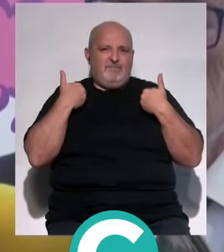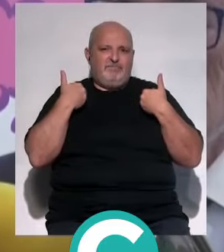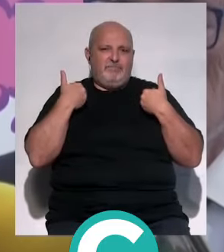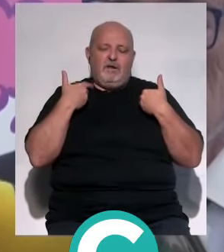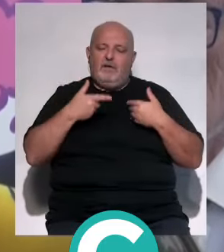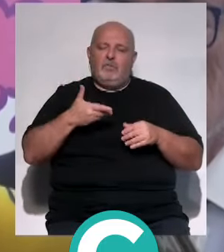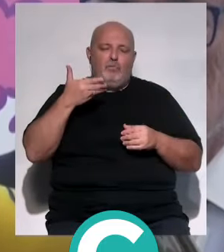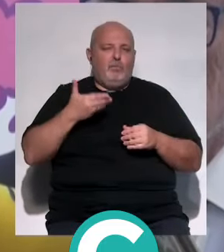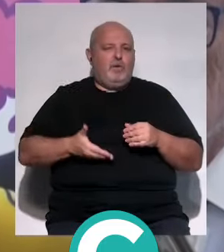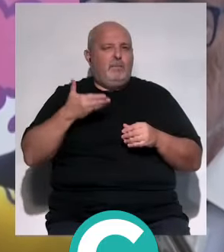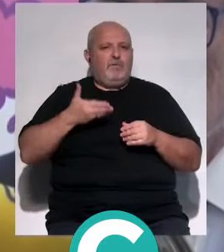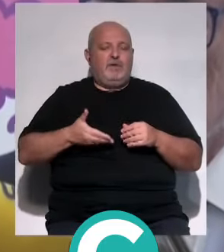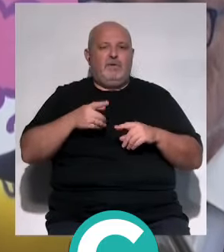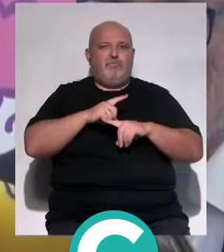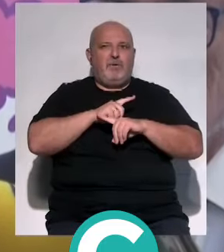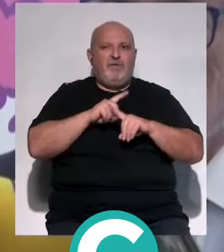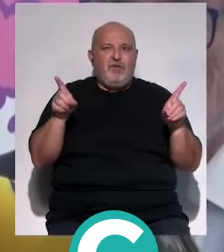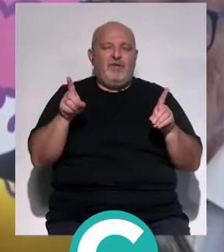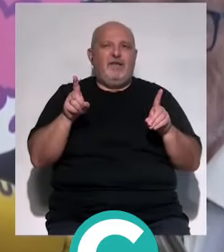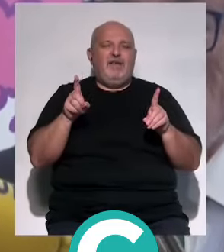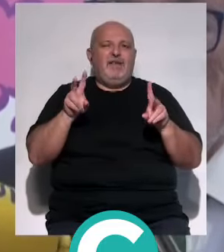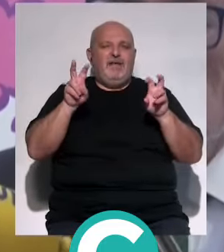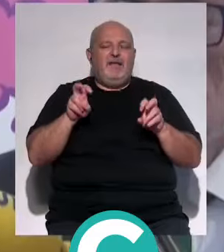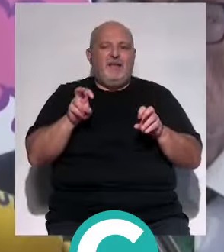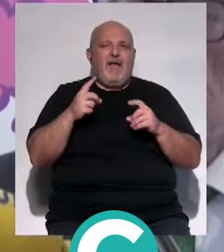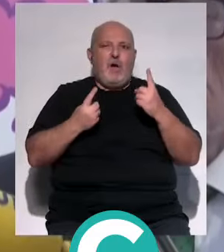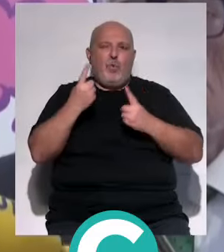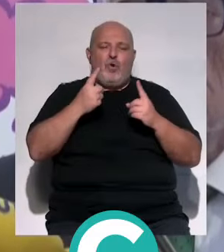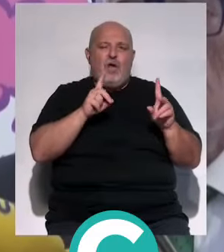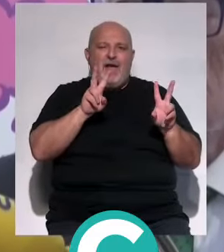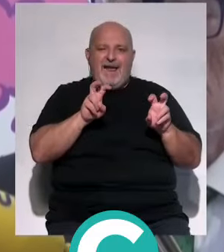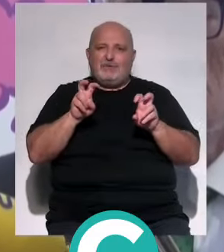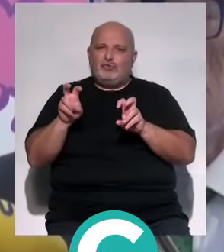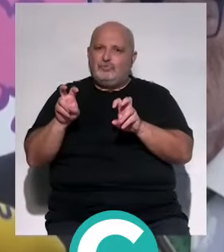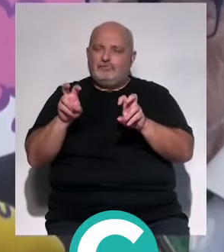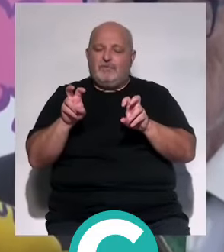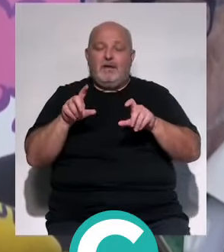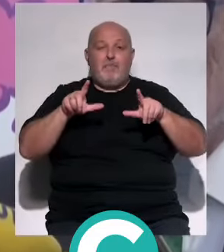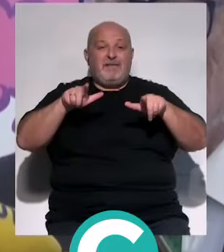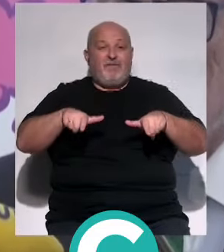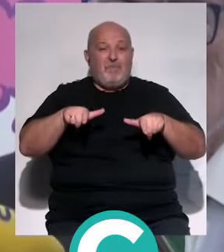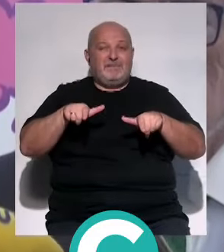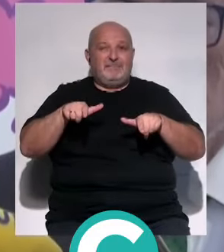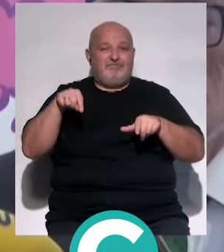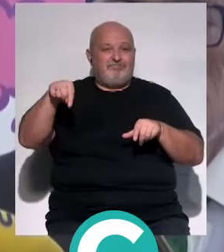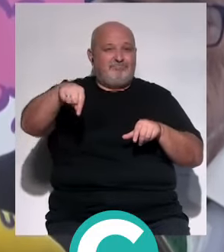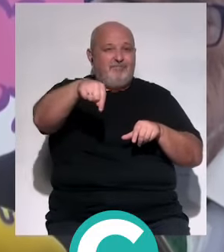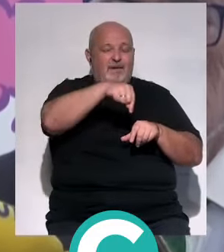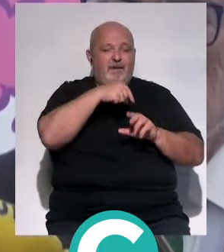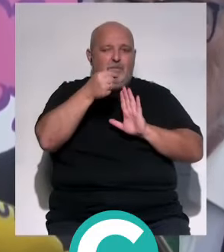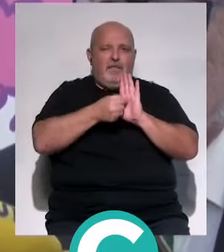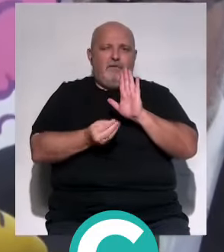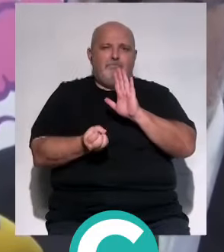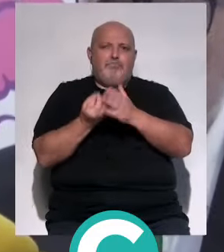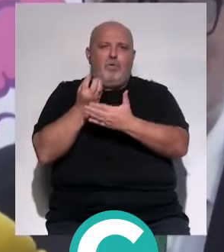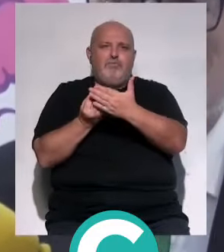es muy importante. Las prohibiciones son necesarias en algunos casos y es necesario que las plataformas implementen medidas, pero